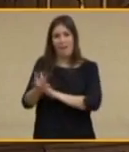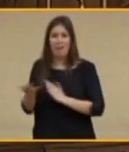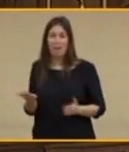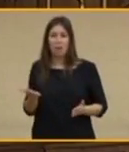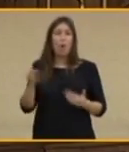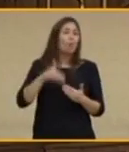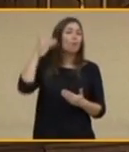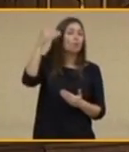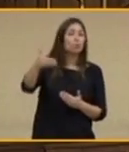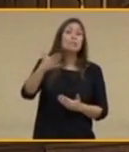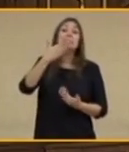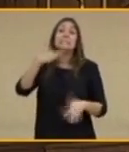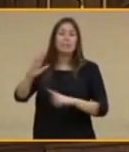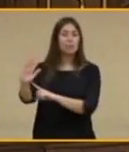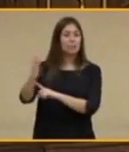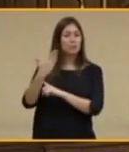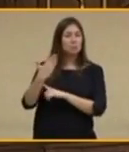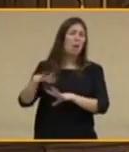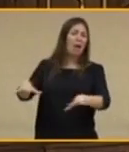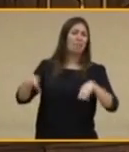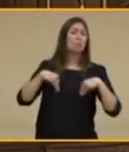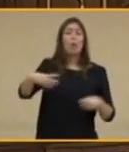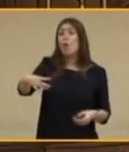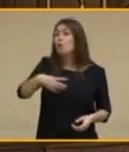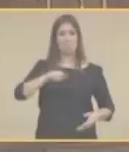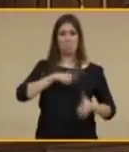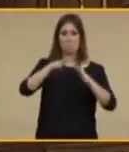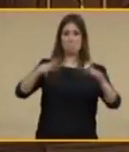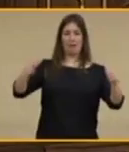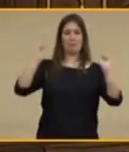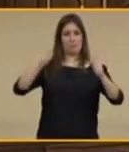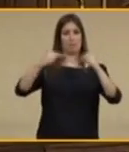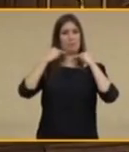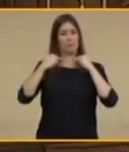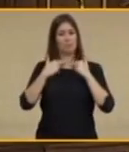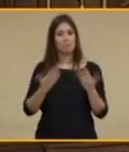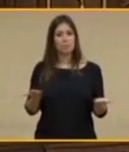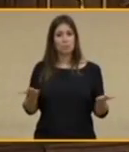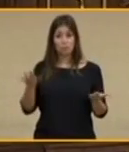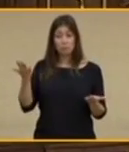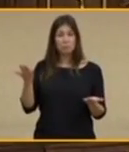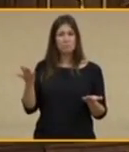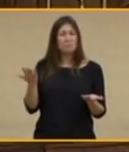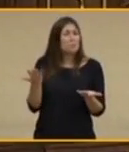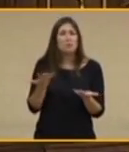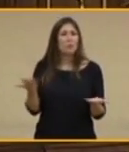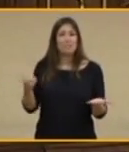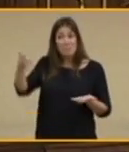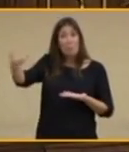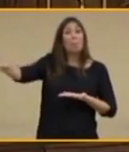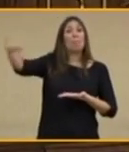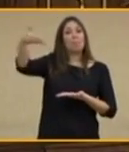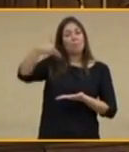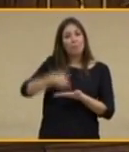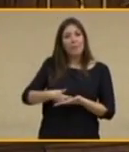admitir, al menos con esta Constitución. ¿Qué sentido tiene solicitar que una